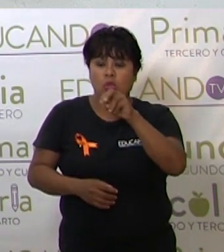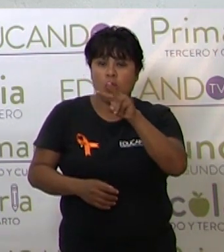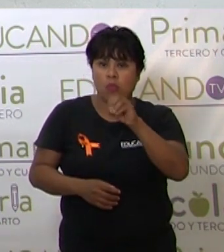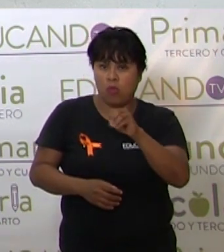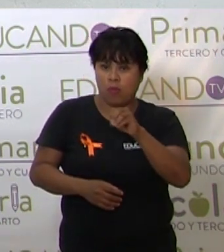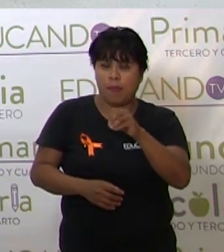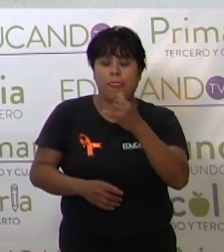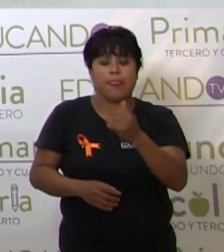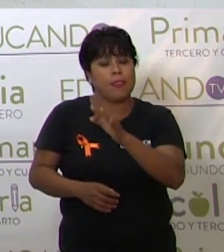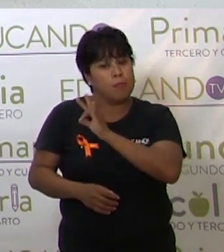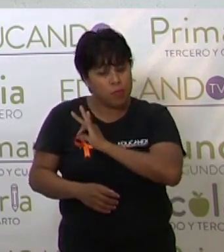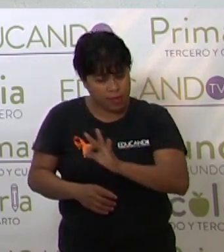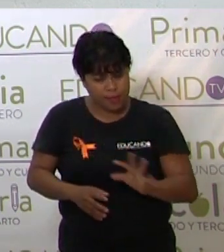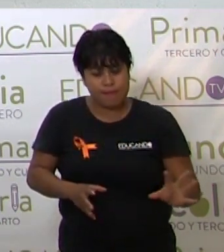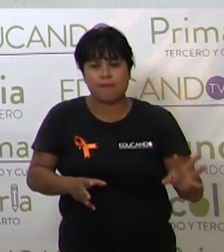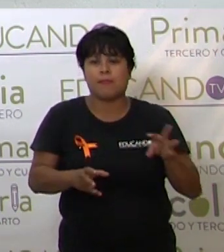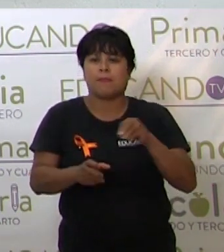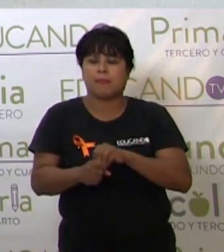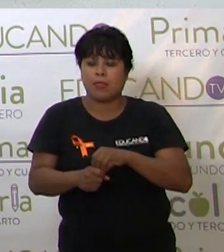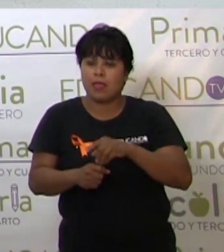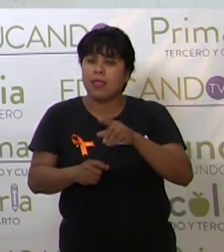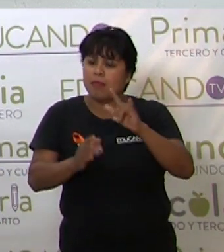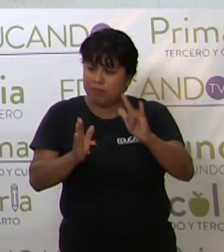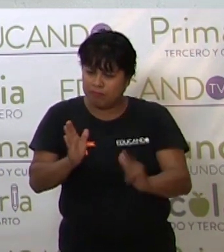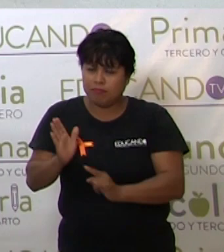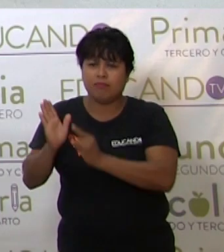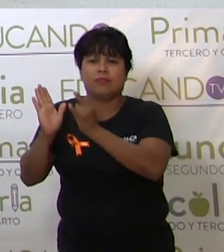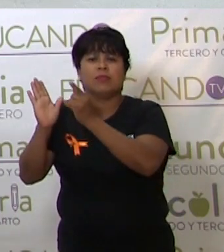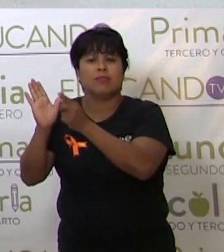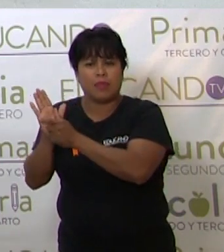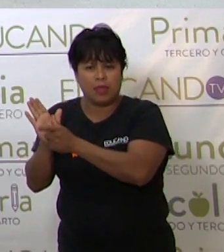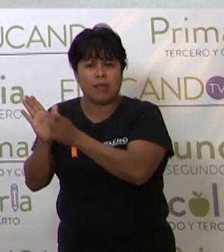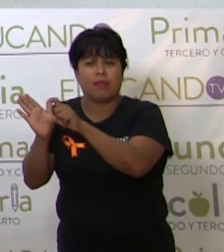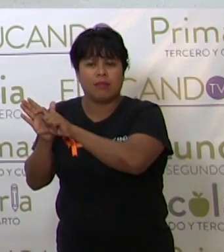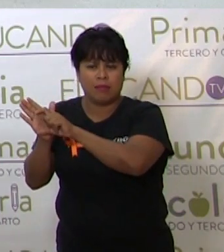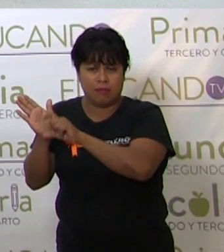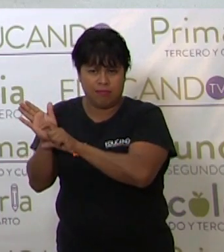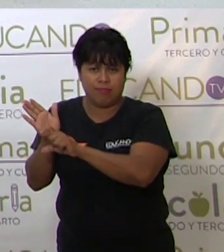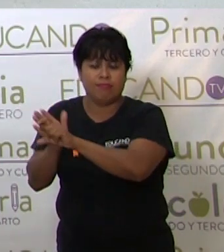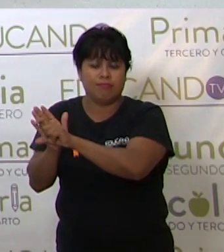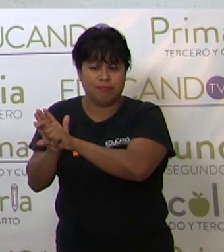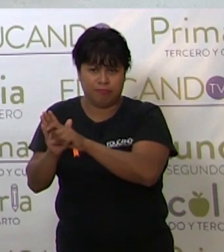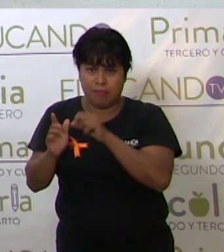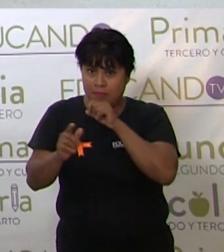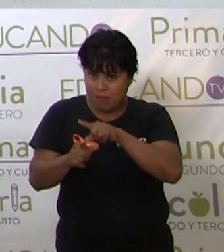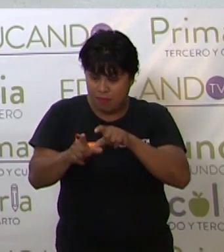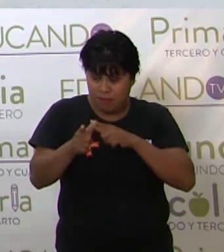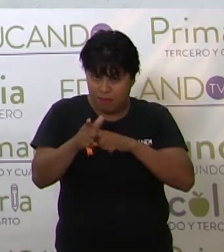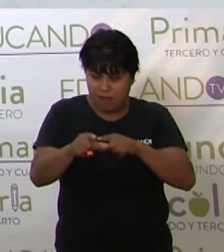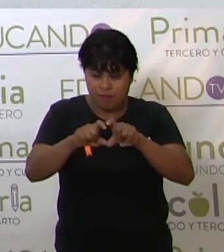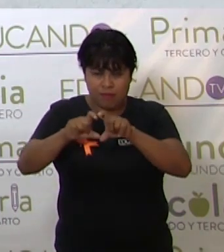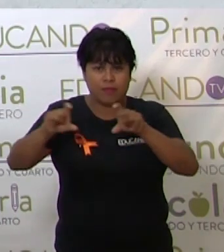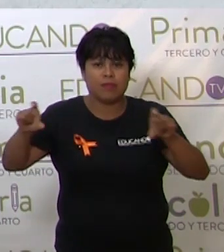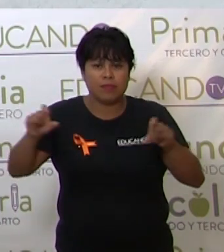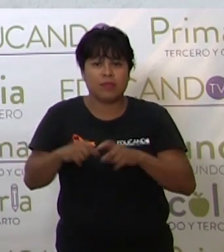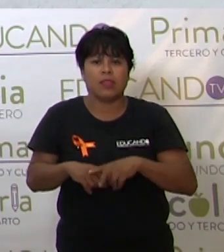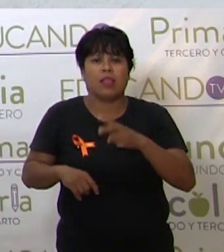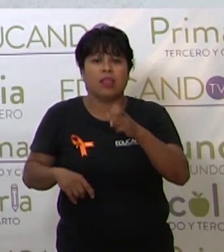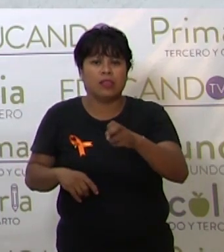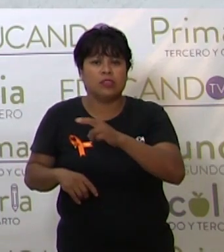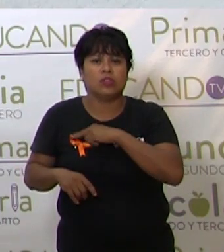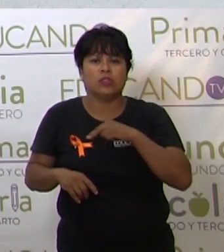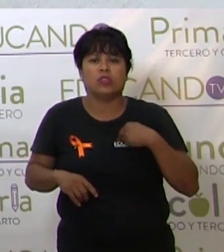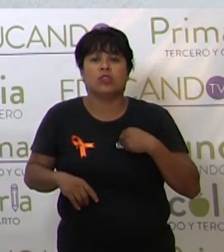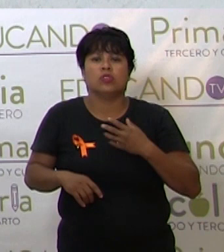y pueden incluir imágenes. Si vamos sobre la misma línea del tiempo, entonces nos tocaría